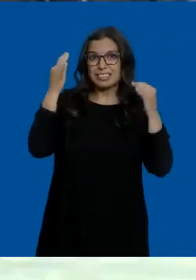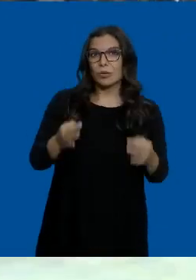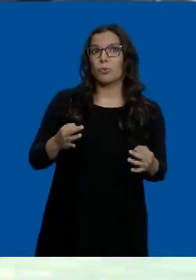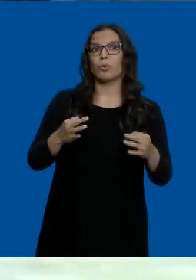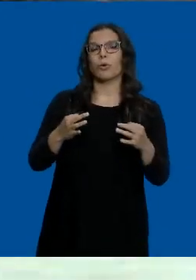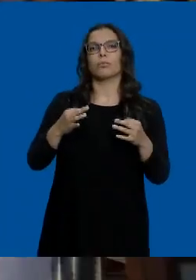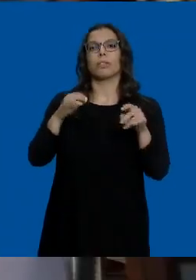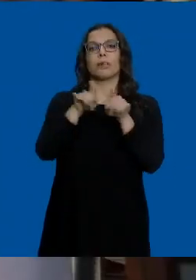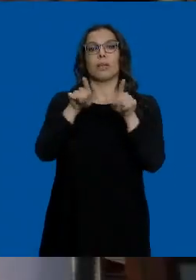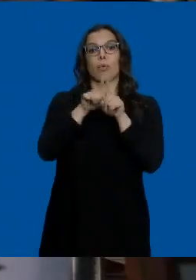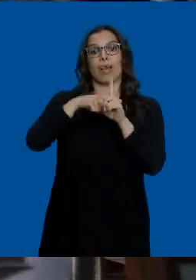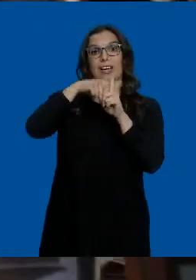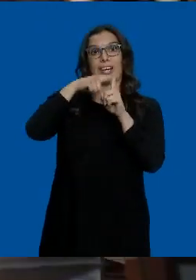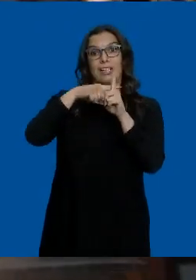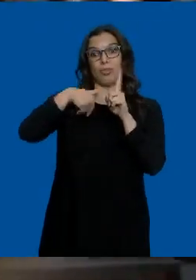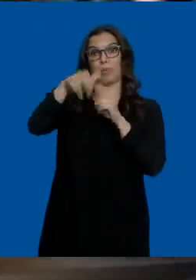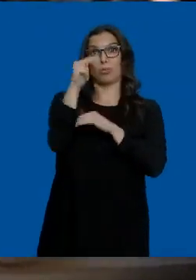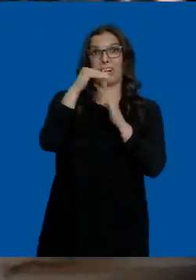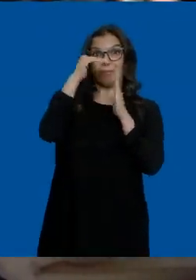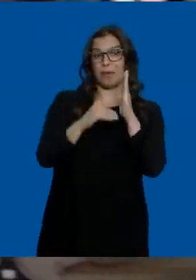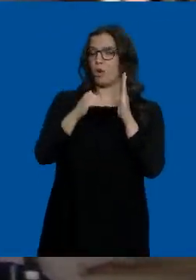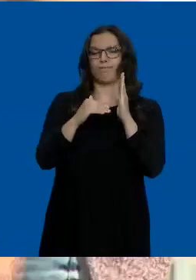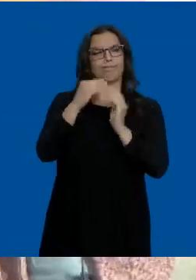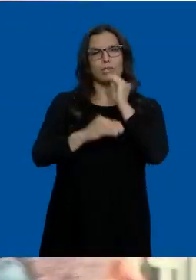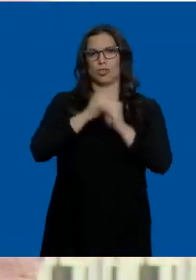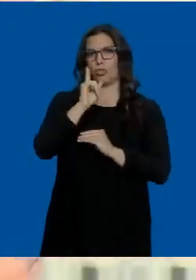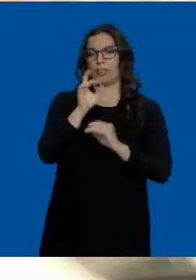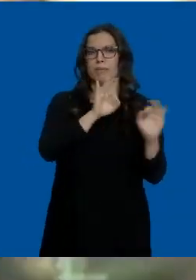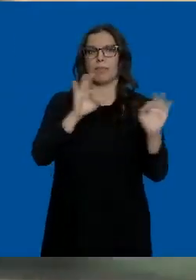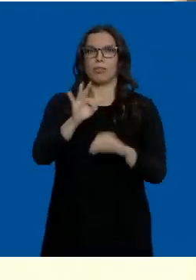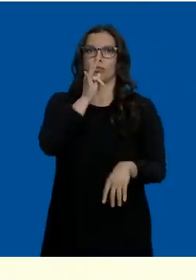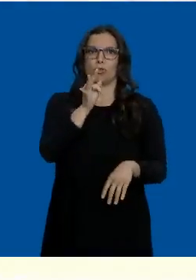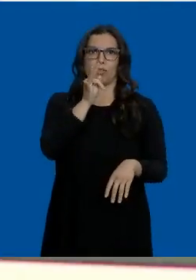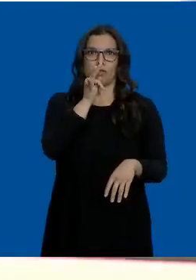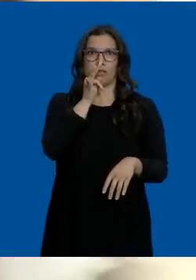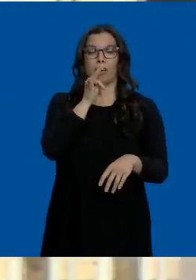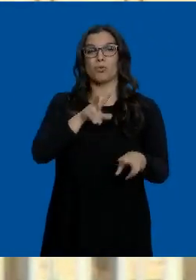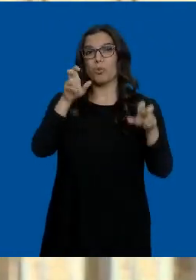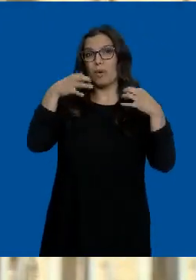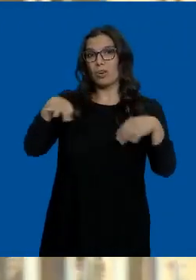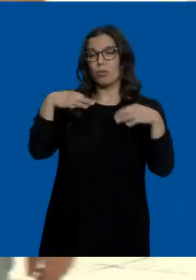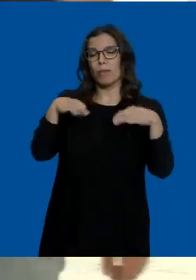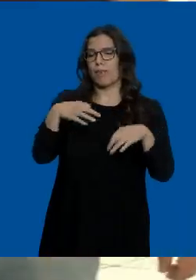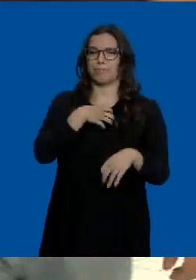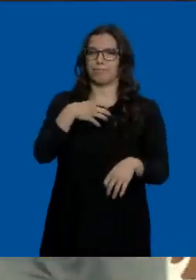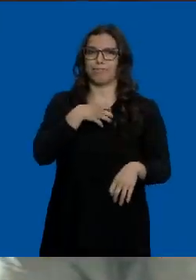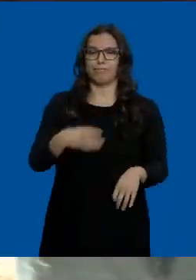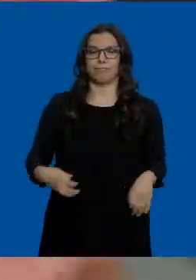se rebaje el nivel de riesgo a partir del viernes. No estamos aún preparados para entrar en la nueva normalidad.